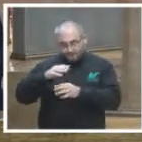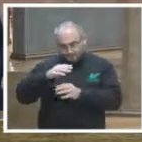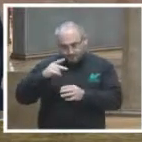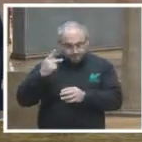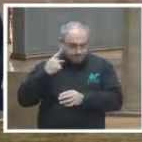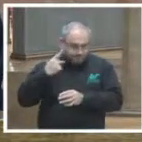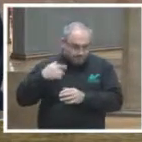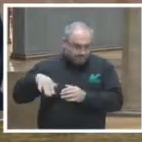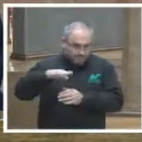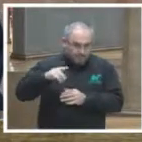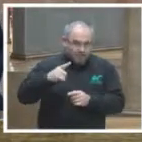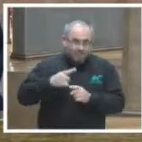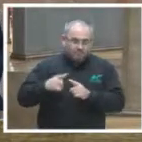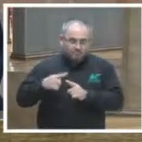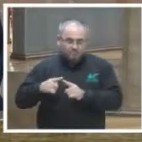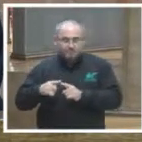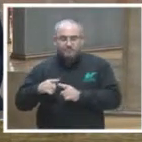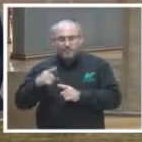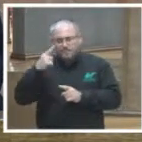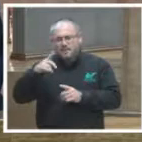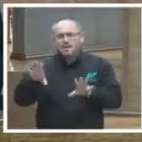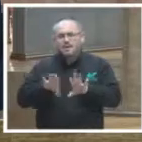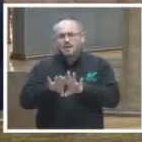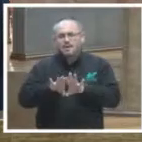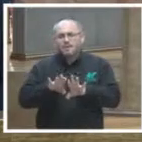fundamentales del sistema democrático.